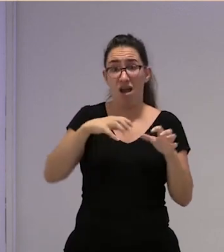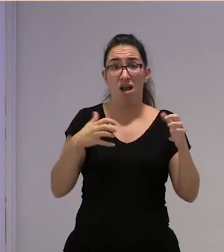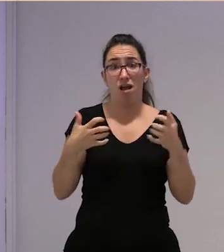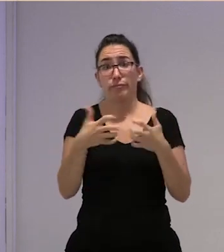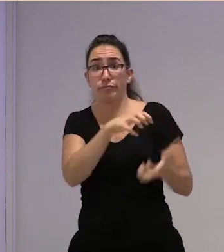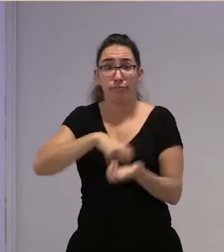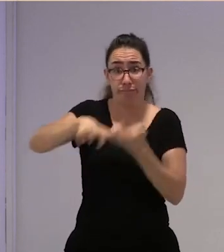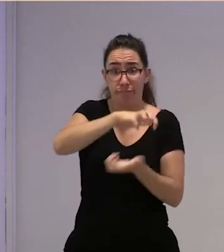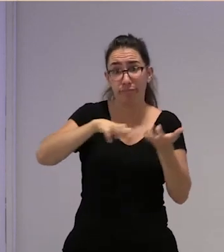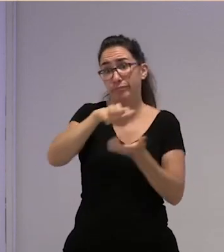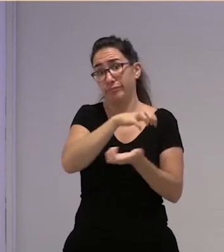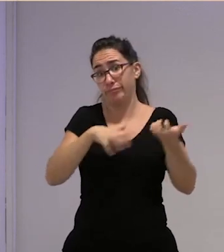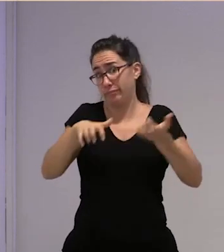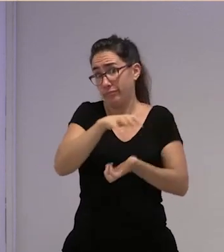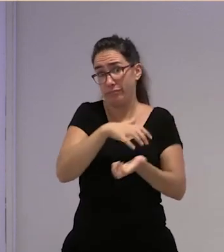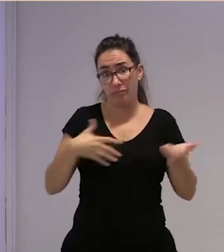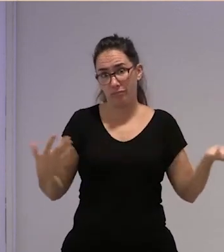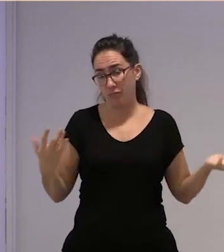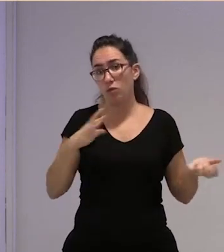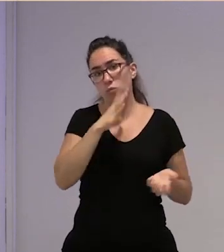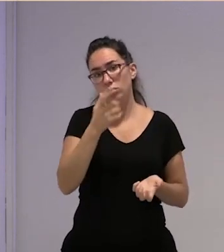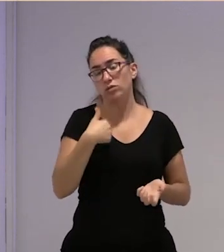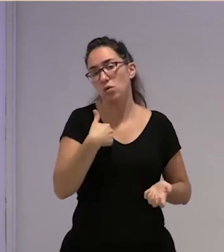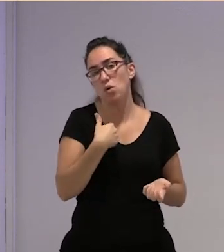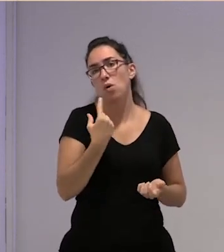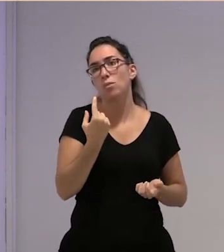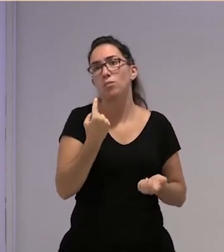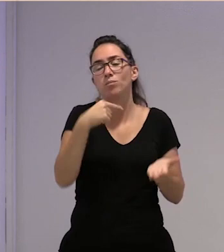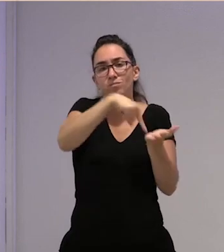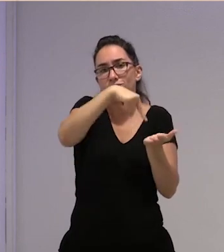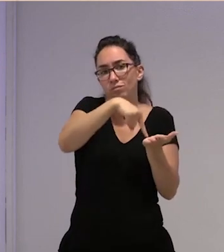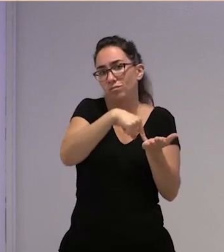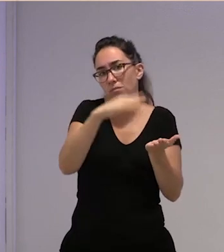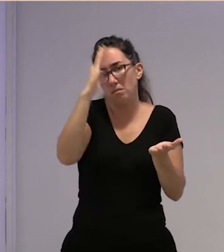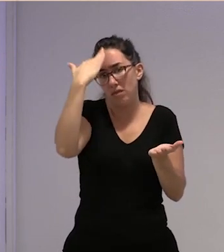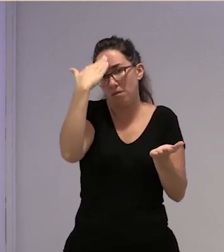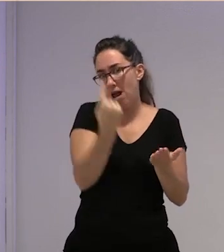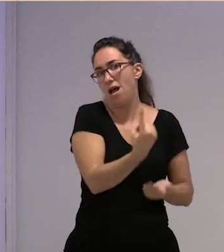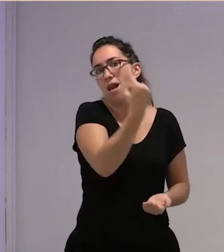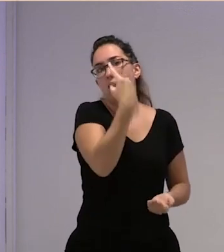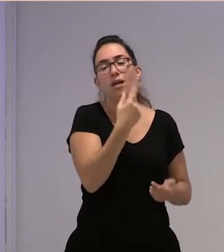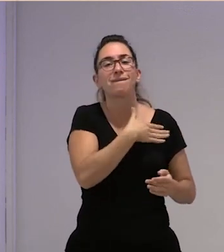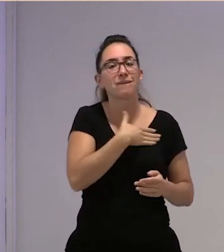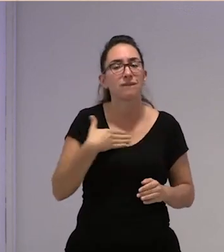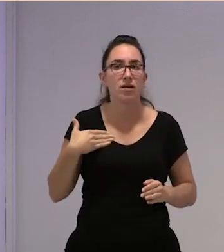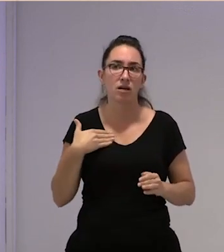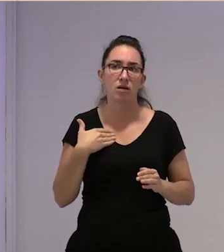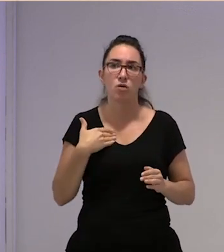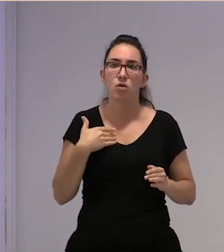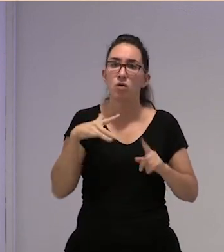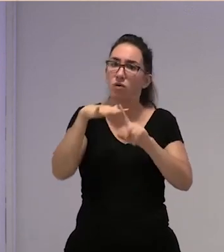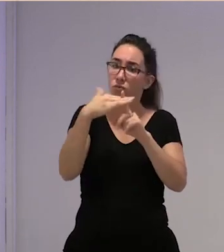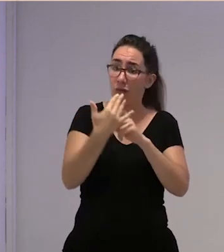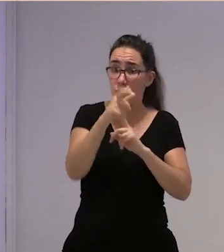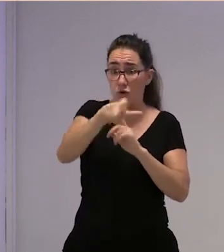derecho y por eso mismo también una de nuestras principales reivindicaciones es la regularización de todas